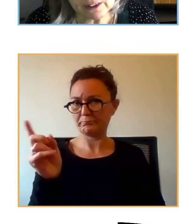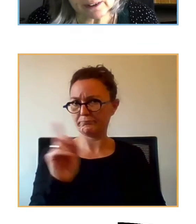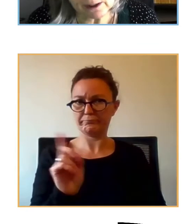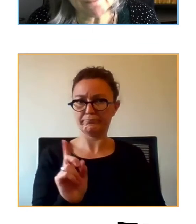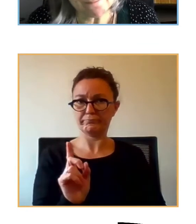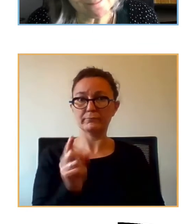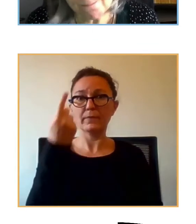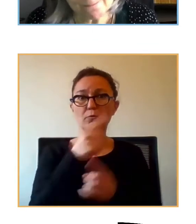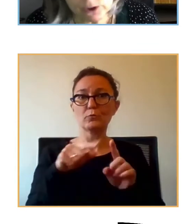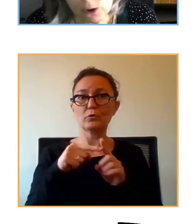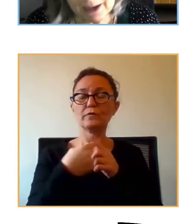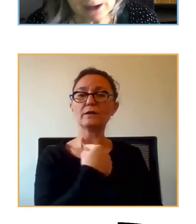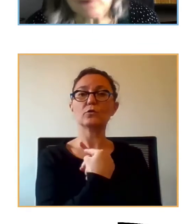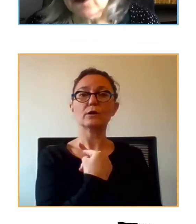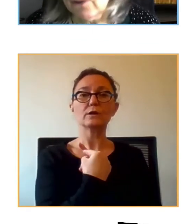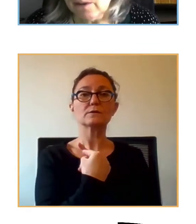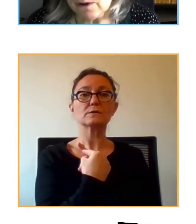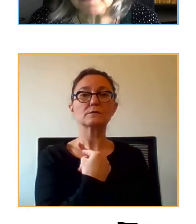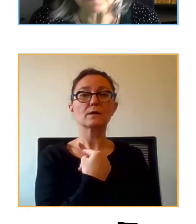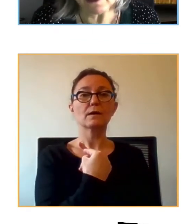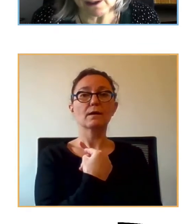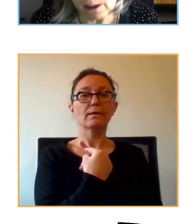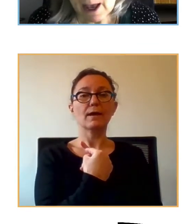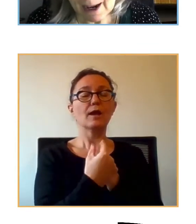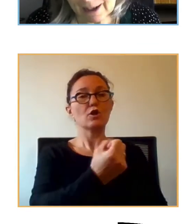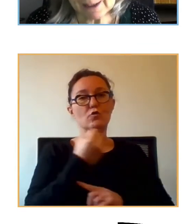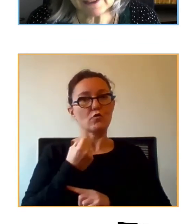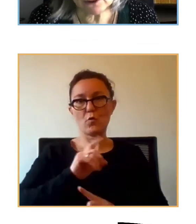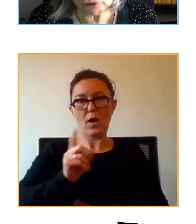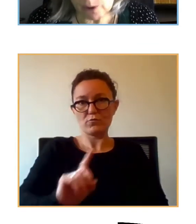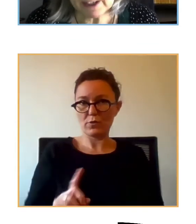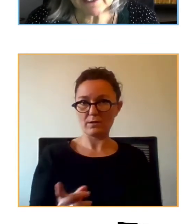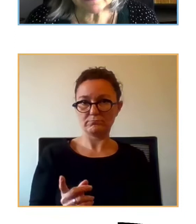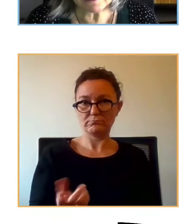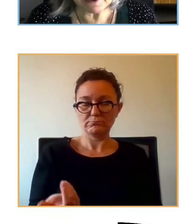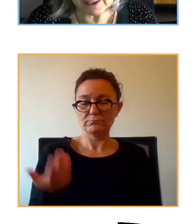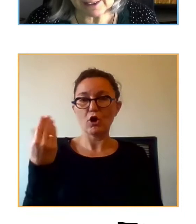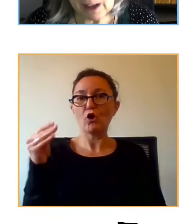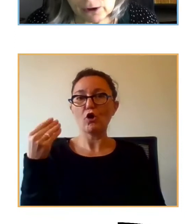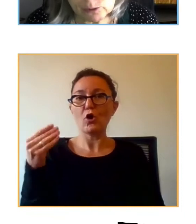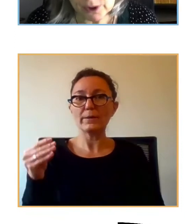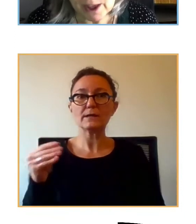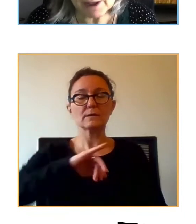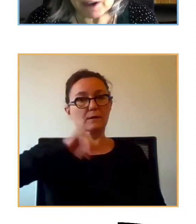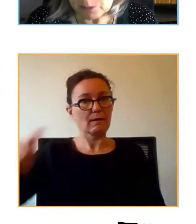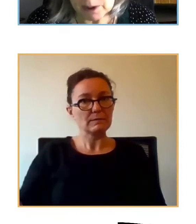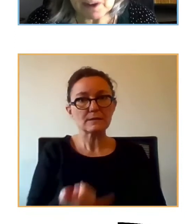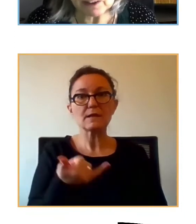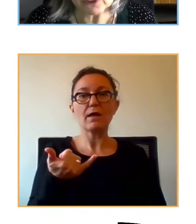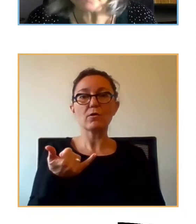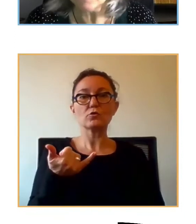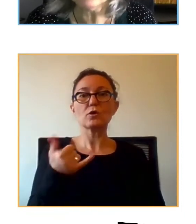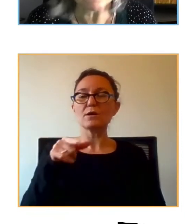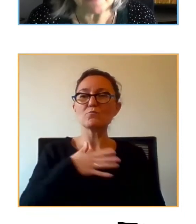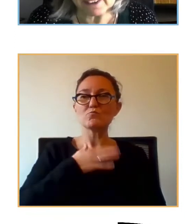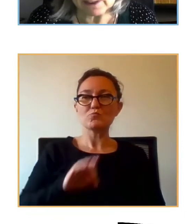factores que no van a nuestro favor la gente los jóvenes están más cansados puede haber más problemas